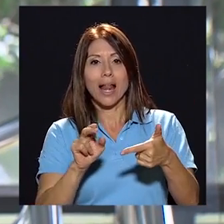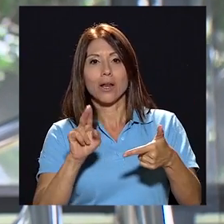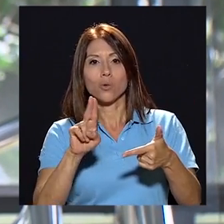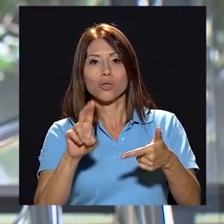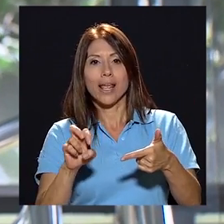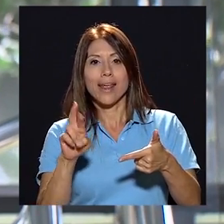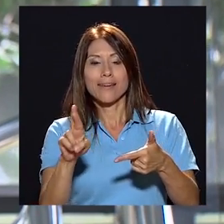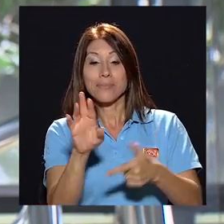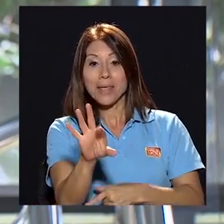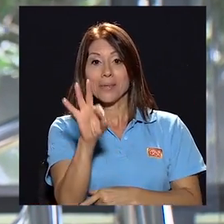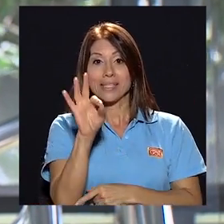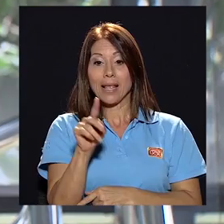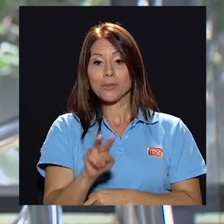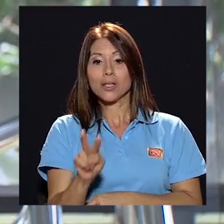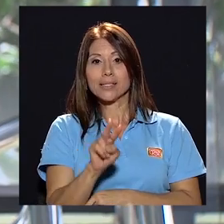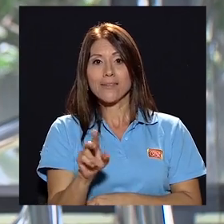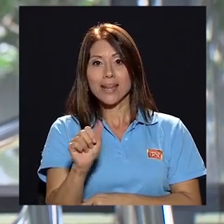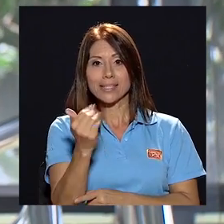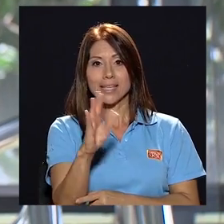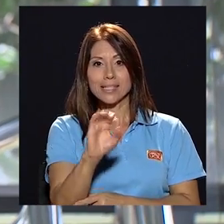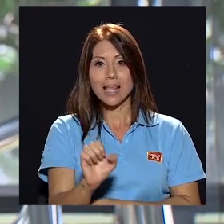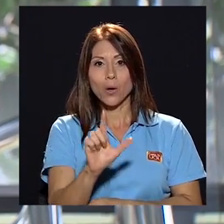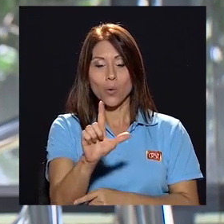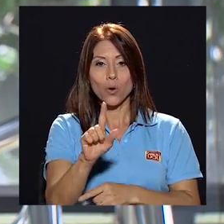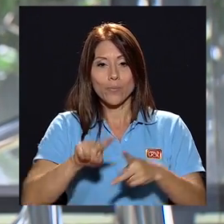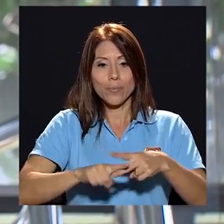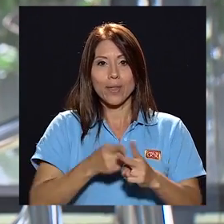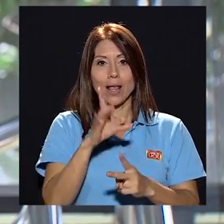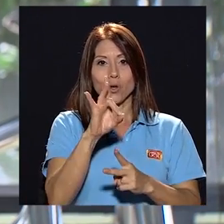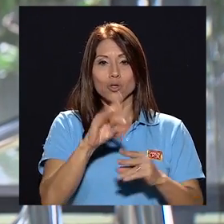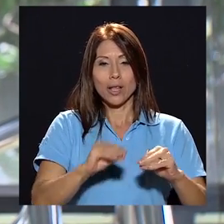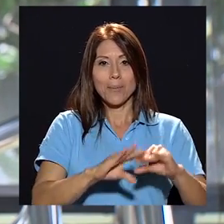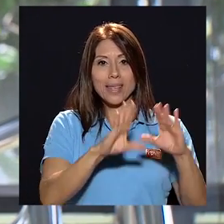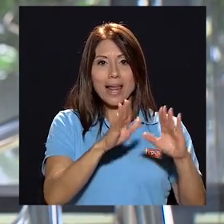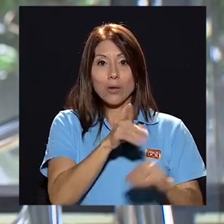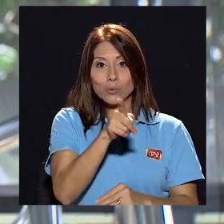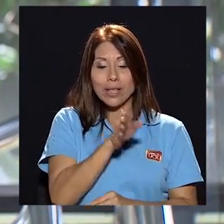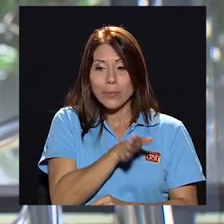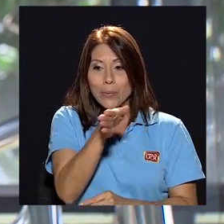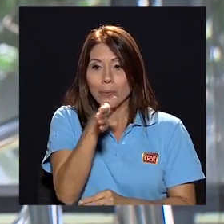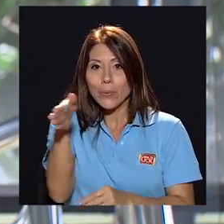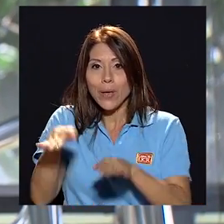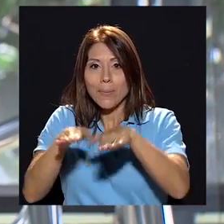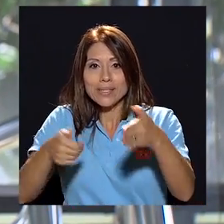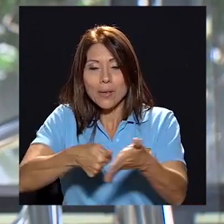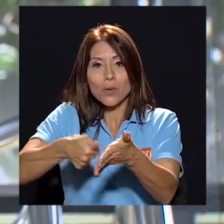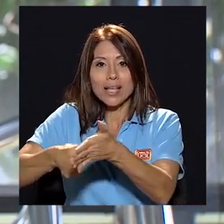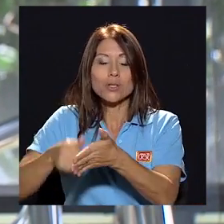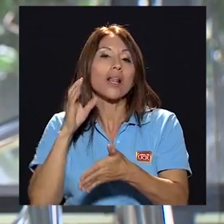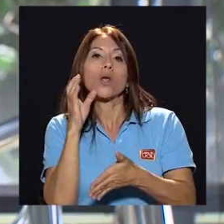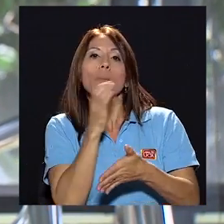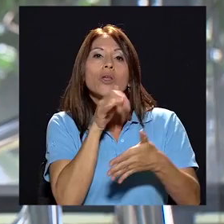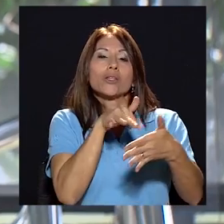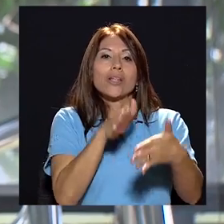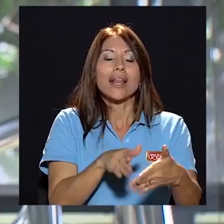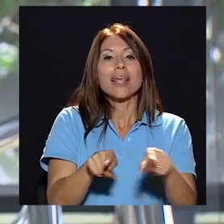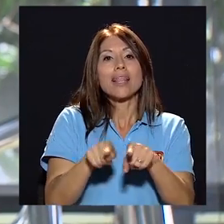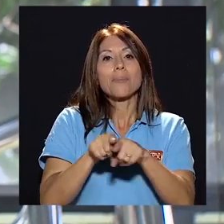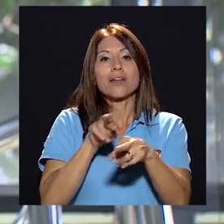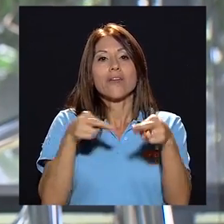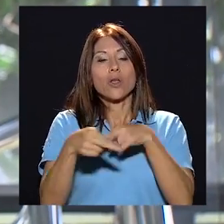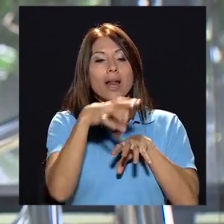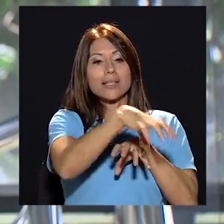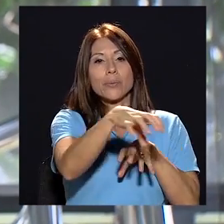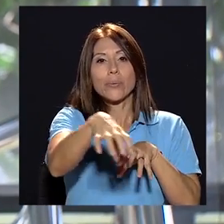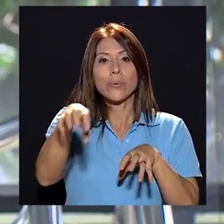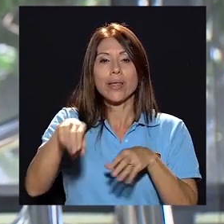UCR les invitamos para que este viernes 15 de julio a partir de las 8 de la mañana se acerque las mesas de votación tanto en el comedor estudiantil como